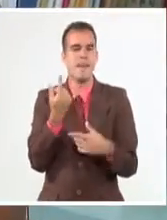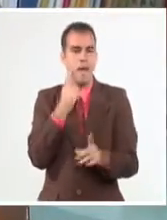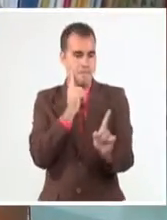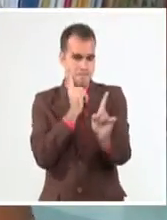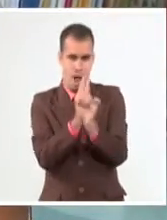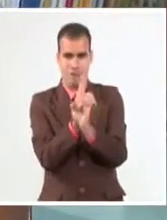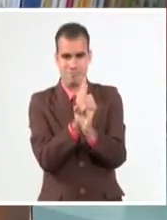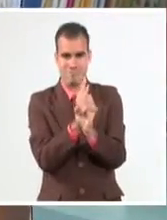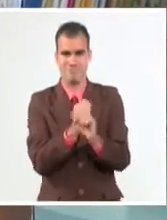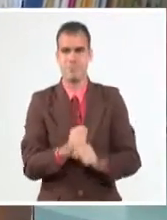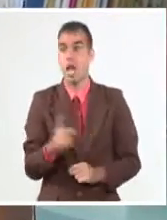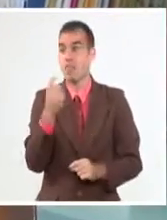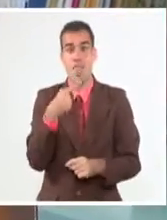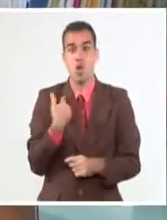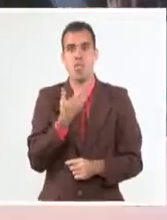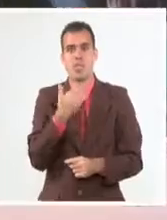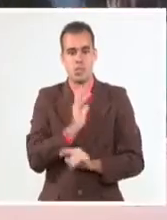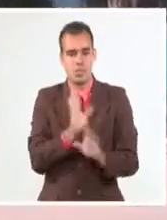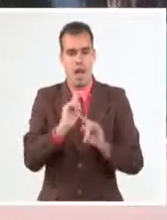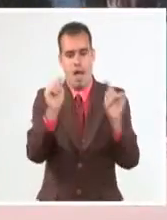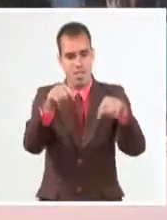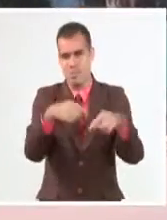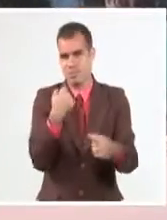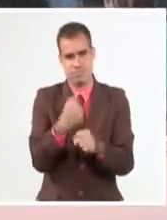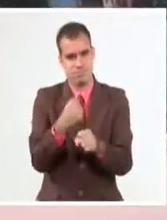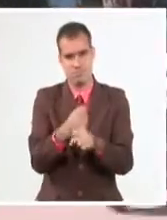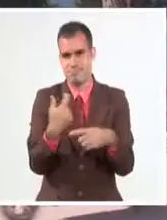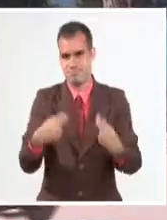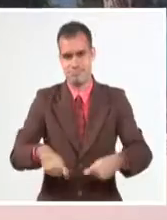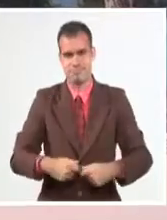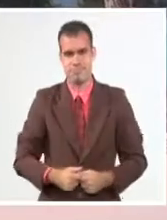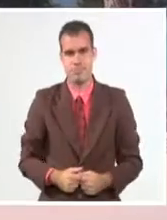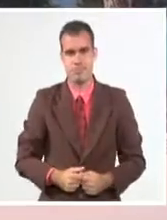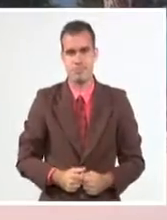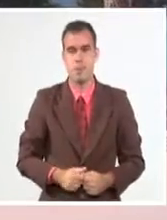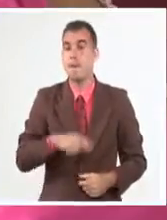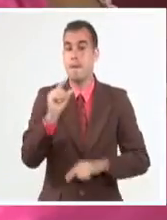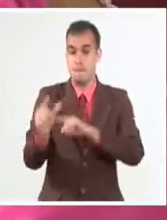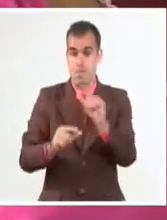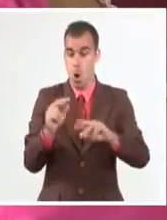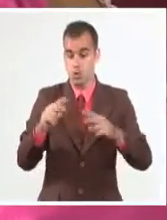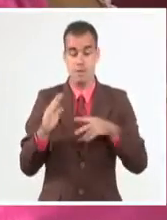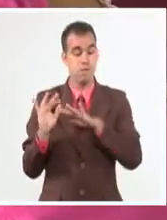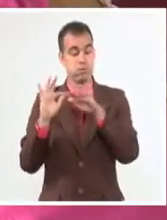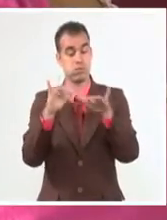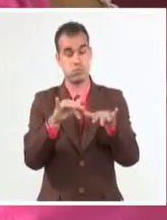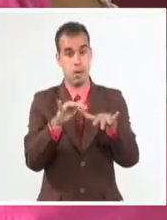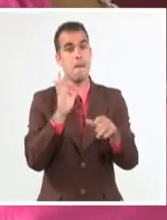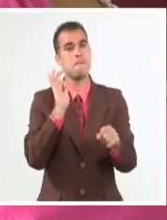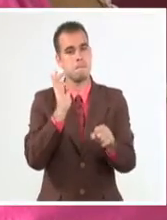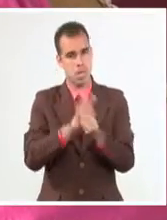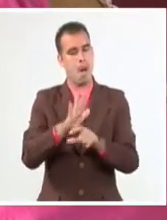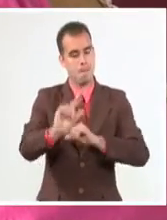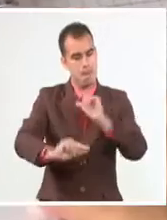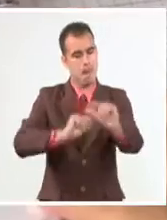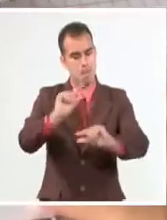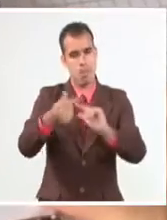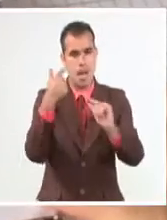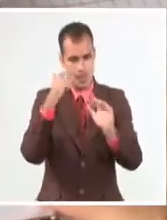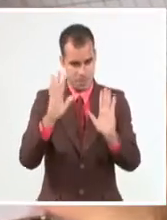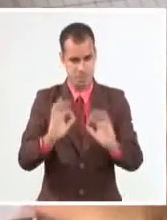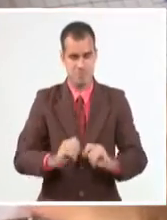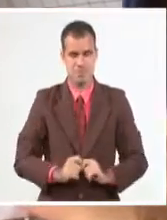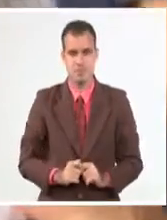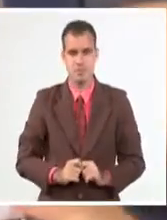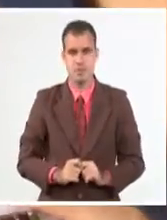Y necesito tenerlos ya, hay que trabajar. El camino que traerá a los niños de vuelta a las aulas ya inició. Sus piedras angulares son